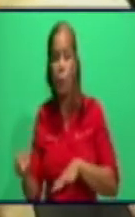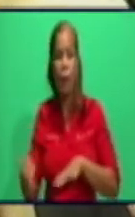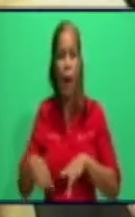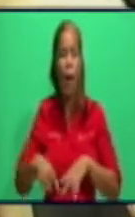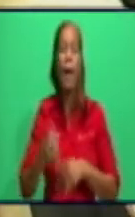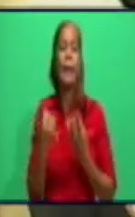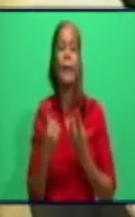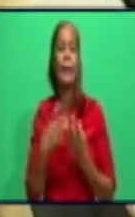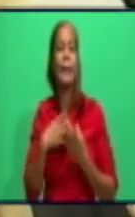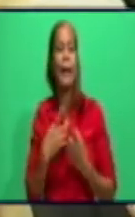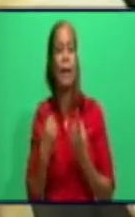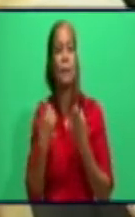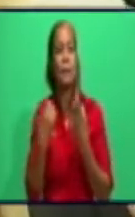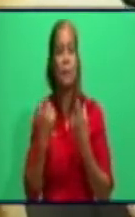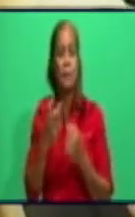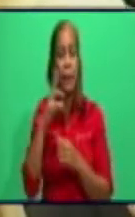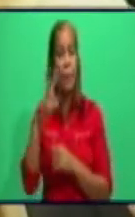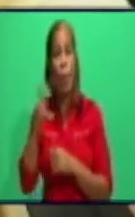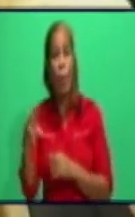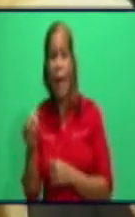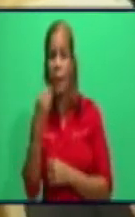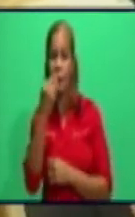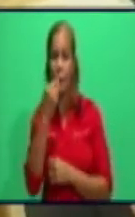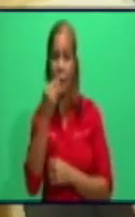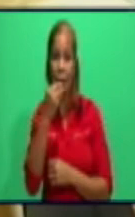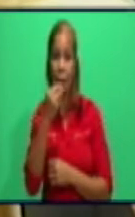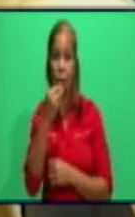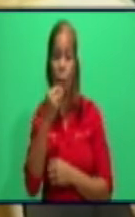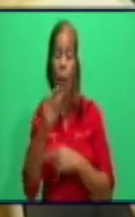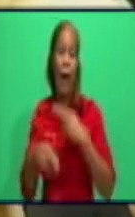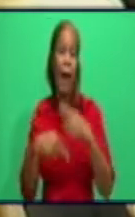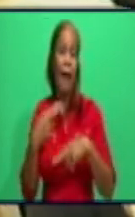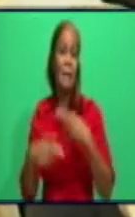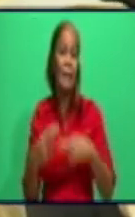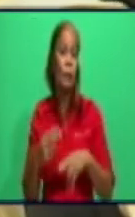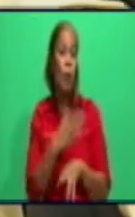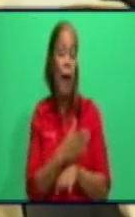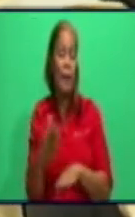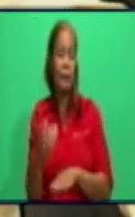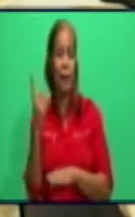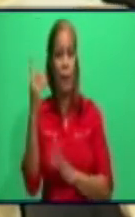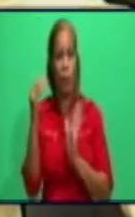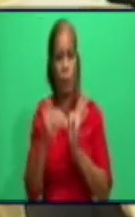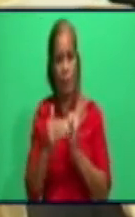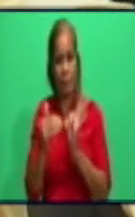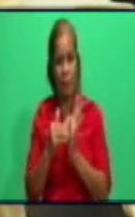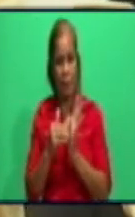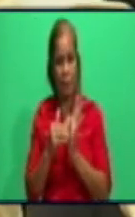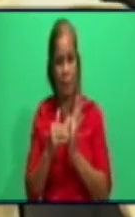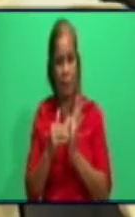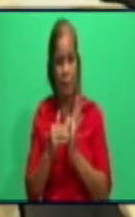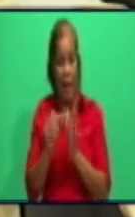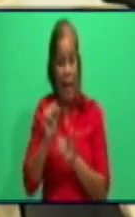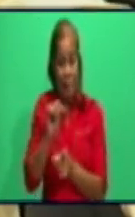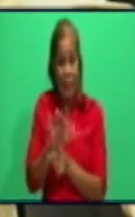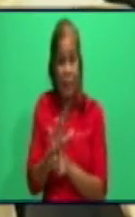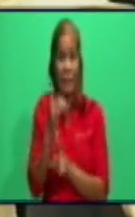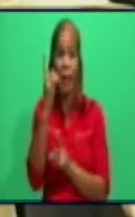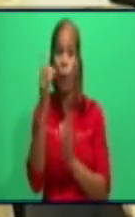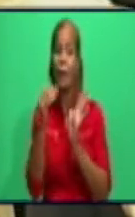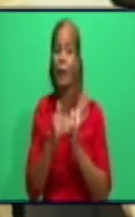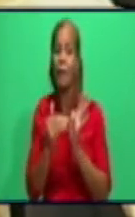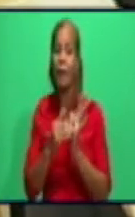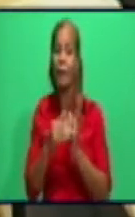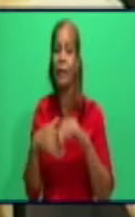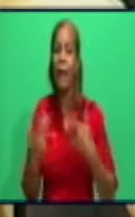necesidad de buscar alimentos, lo haga esta hora, para partir de la una, reforzar la pesquisa, que es uno de los elementos que nos va a